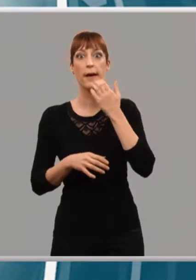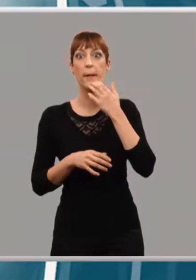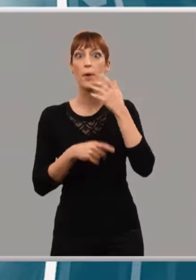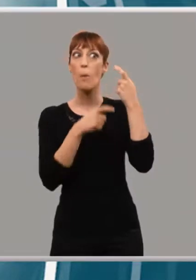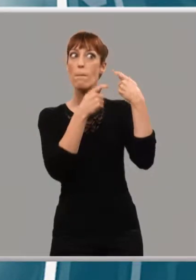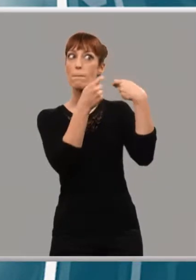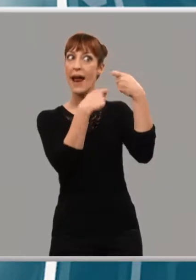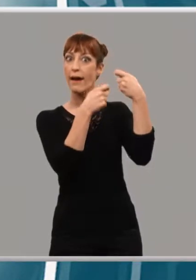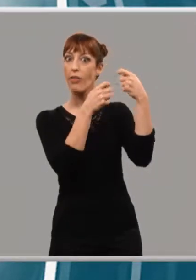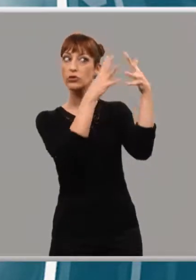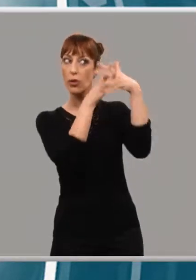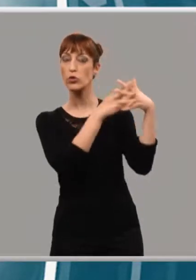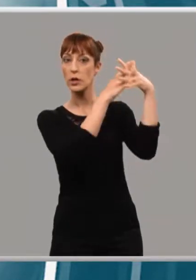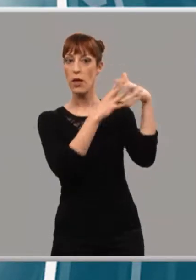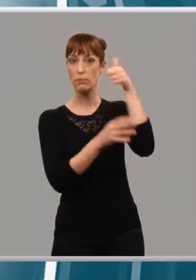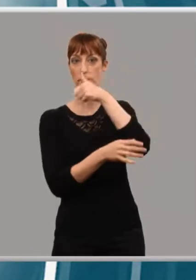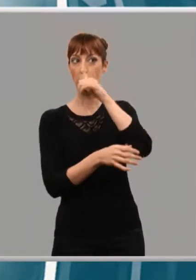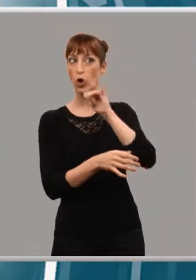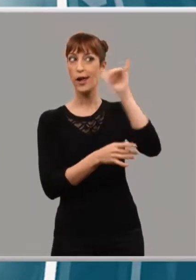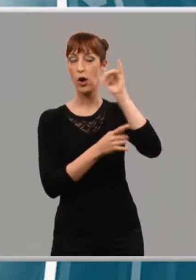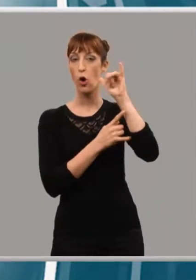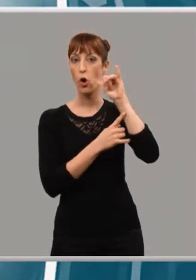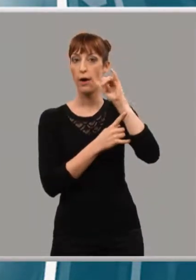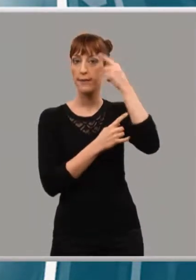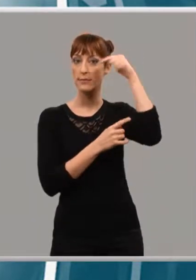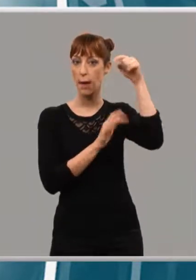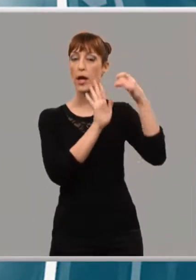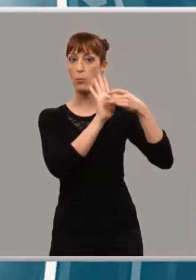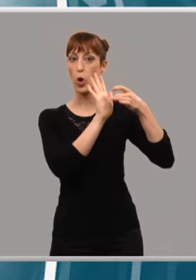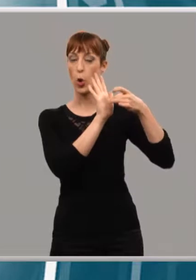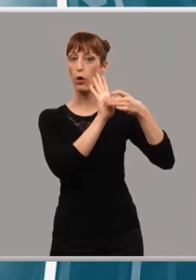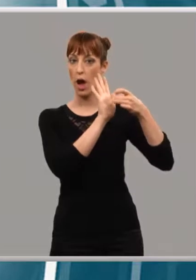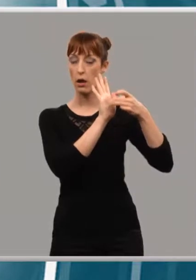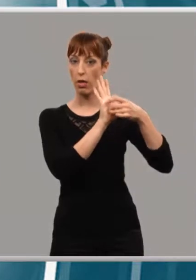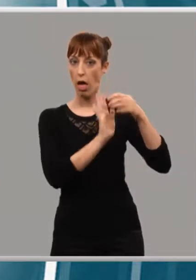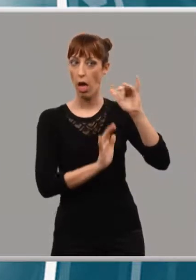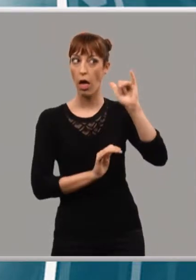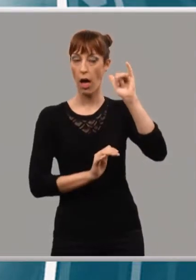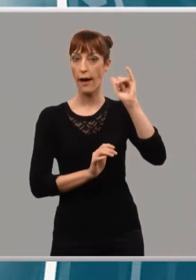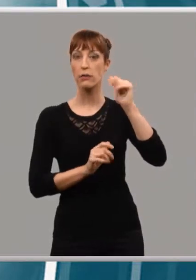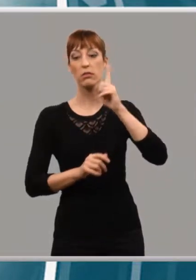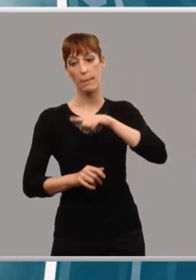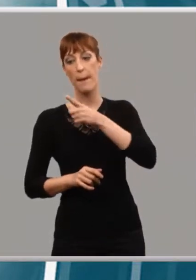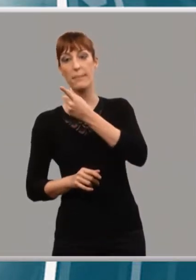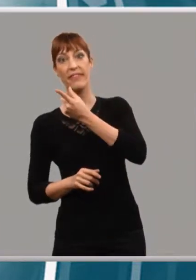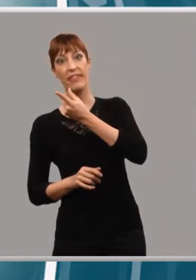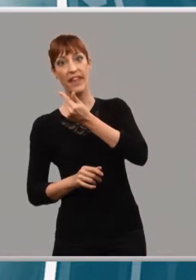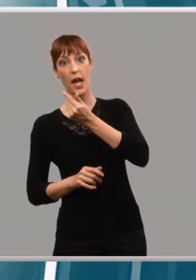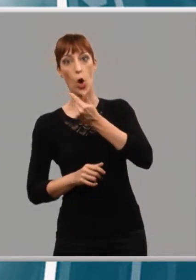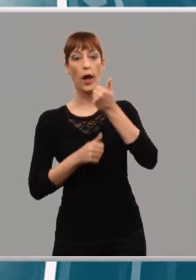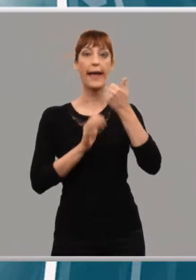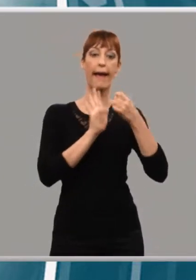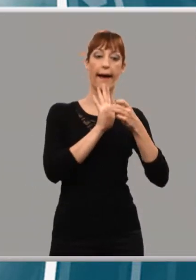por los vinos de Rioja, la alta percepción que tiene de la calidad de nuestro producto, confiar en nuestra relación calidad-precio. Según datos del